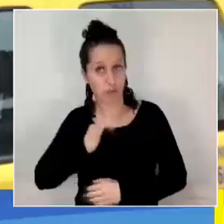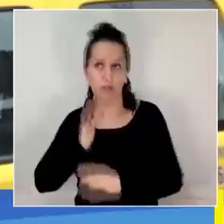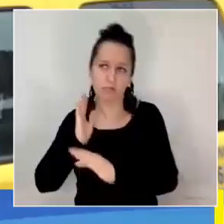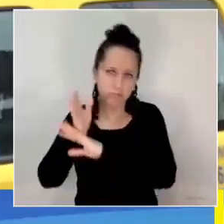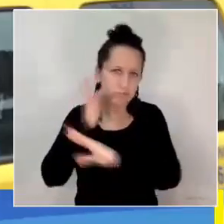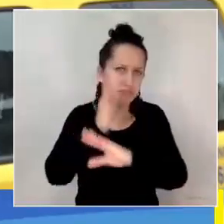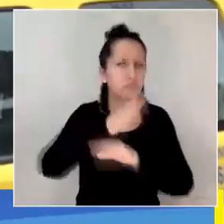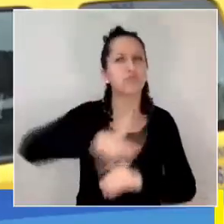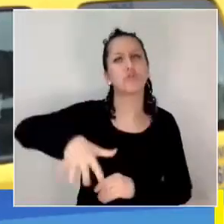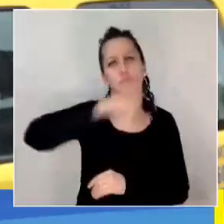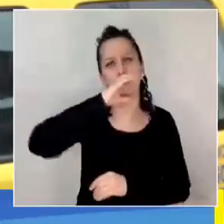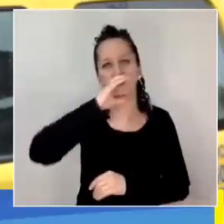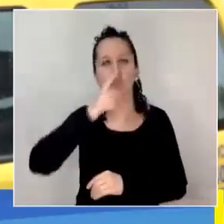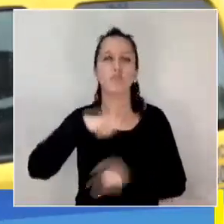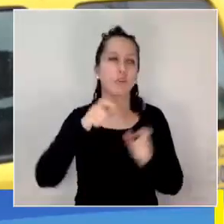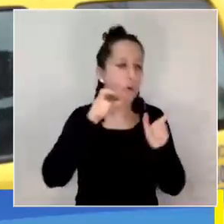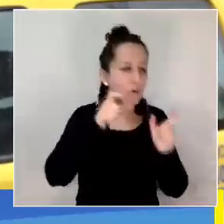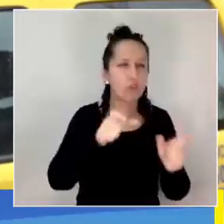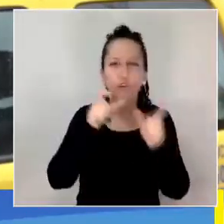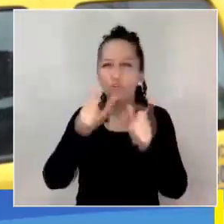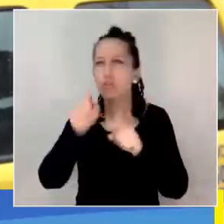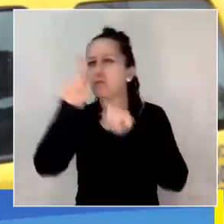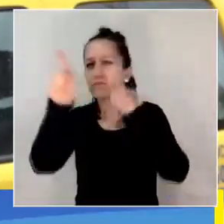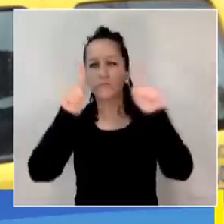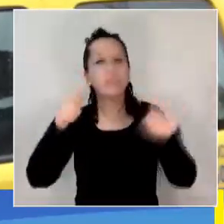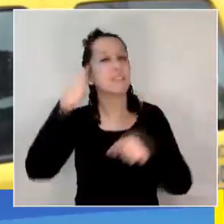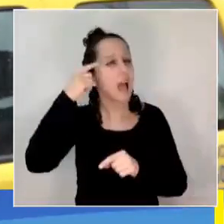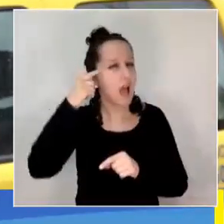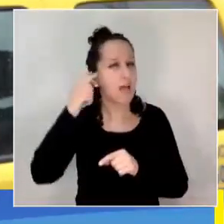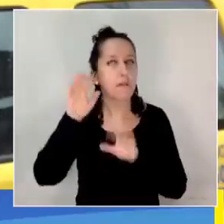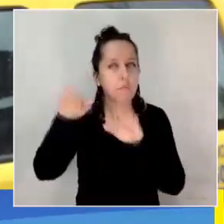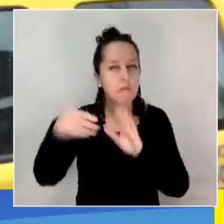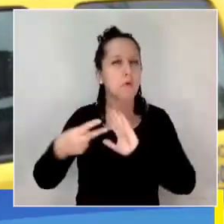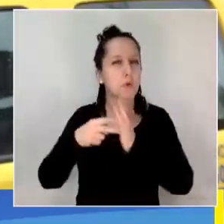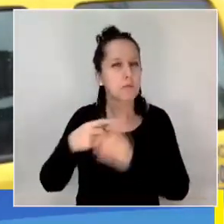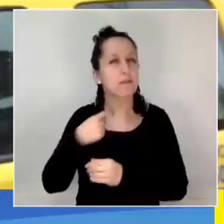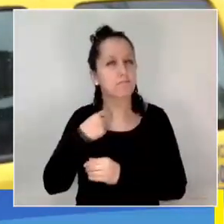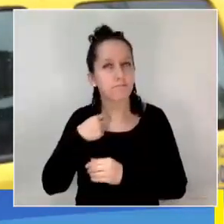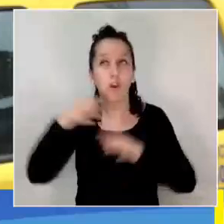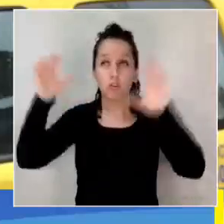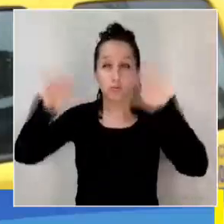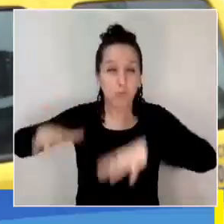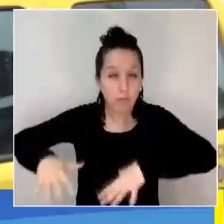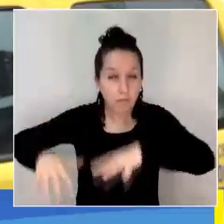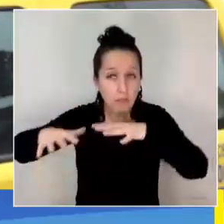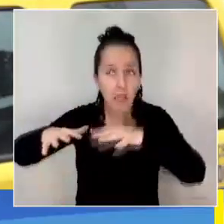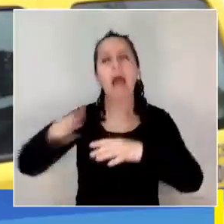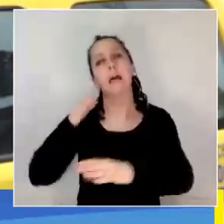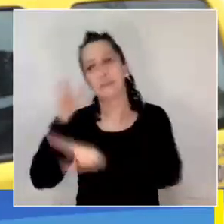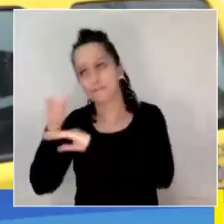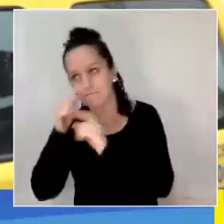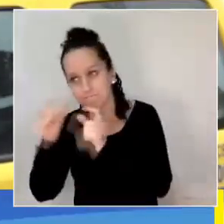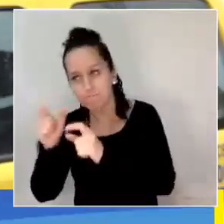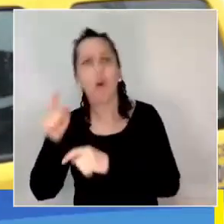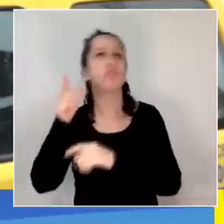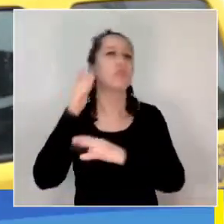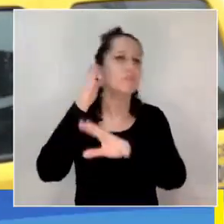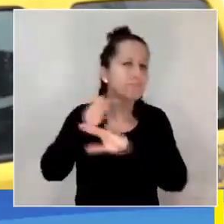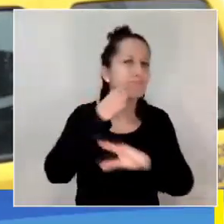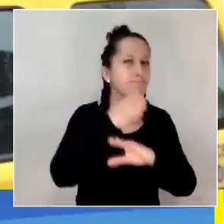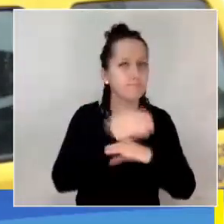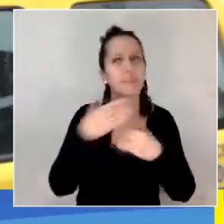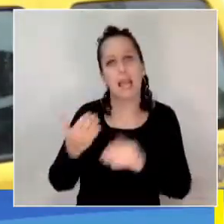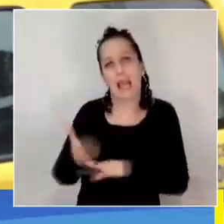permanente cada uno de los barrios, sobre todo aquellos puntos más complejos, que cada vez que llueve se producen ciertas inundaciones. Nosotros tuvimos la